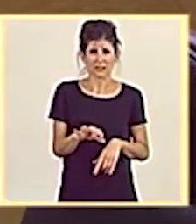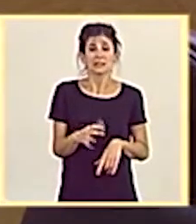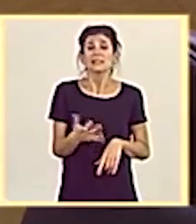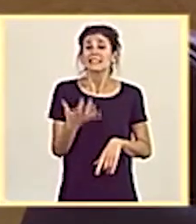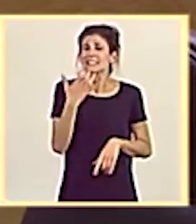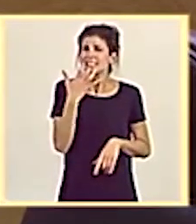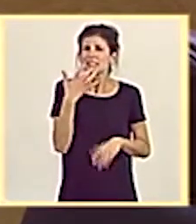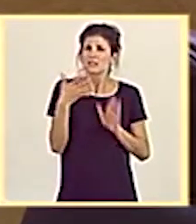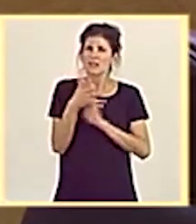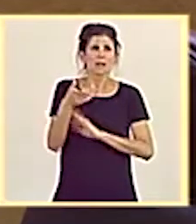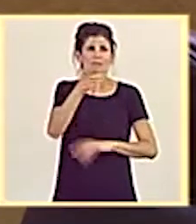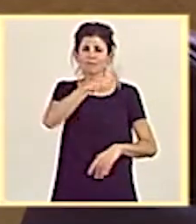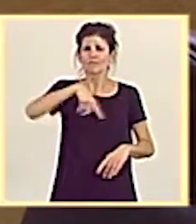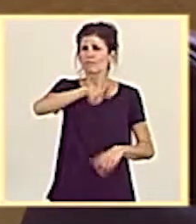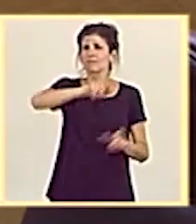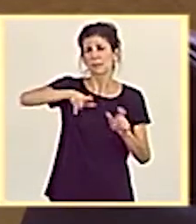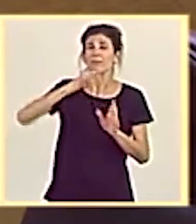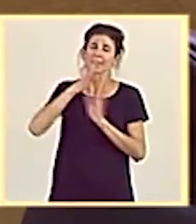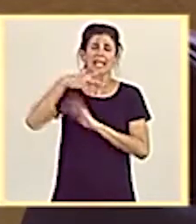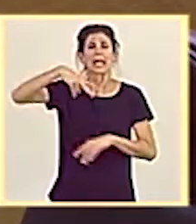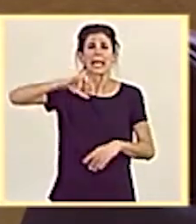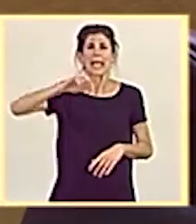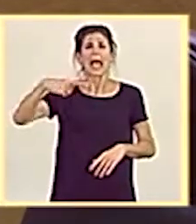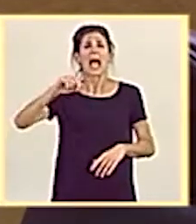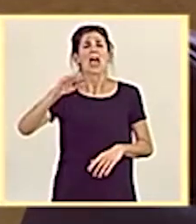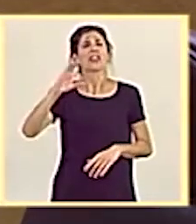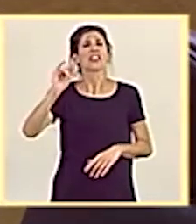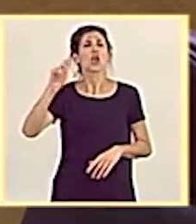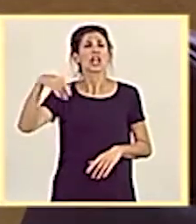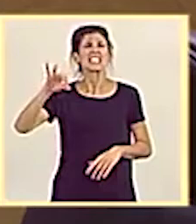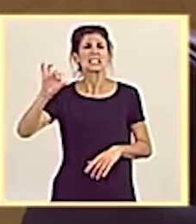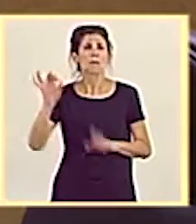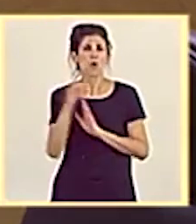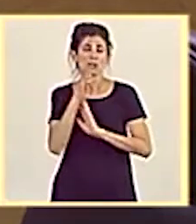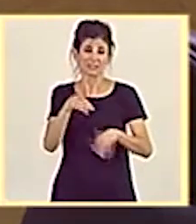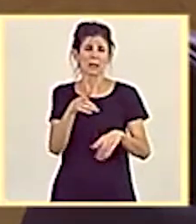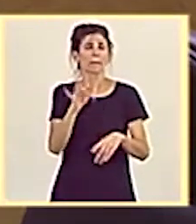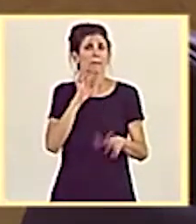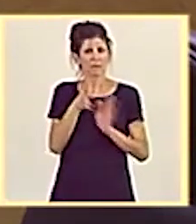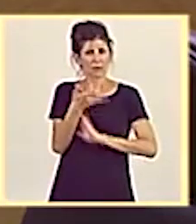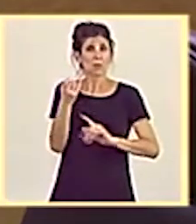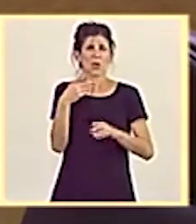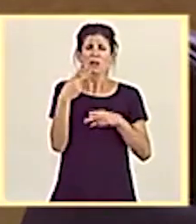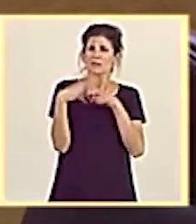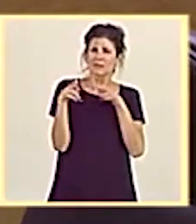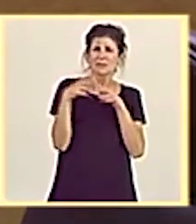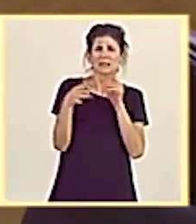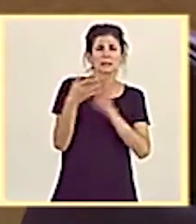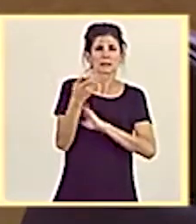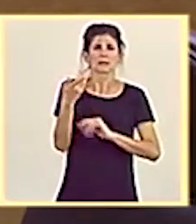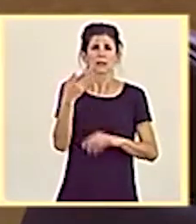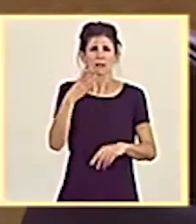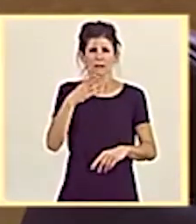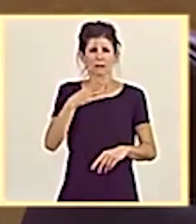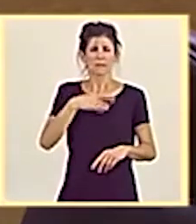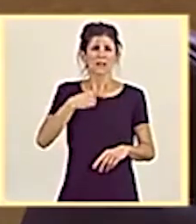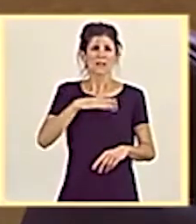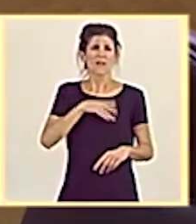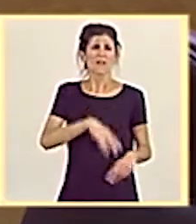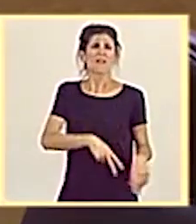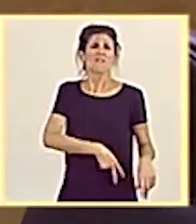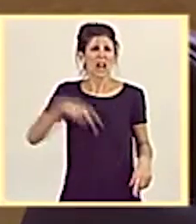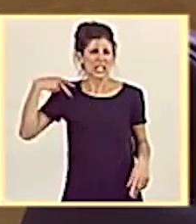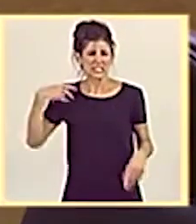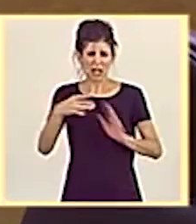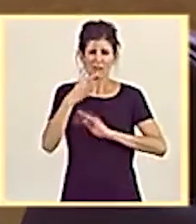por el negacionismo, tan de moda hoy en día, del régimen franquista que negó la pandemia de poliomielitis, que dijo que no había